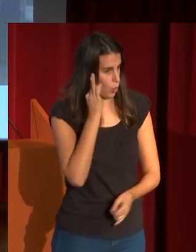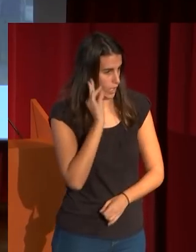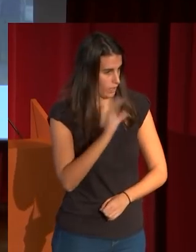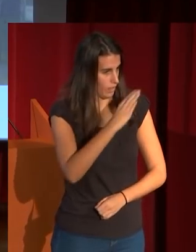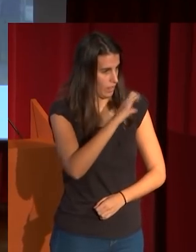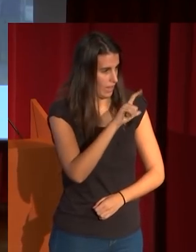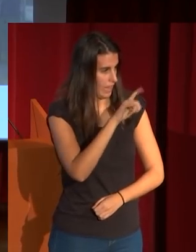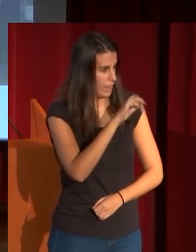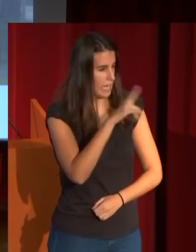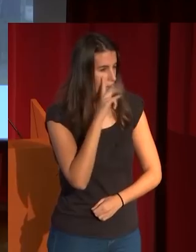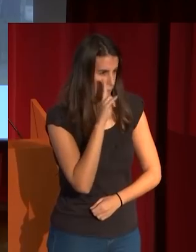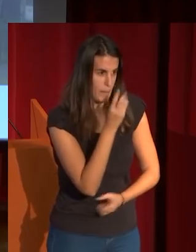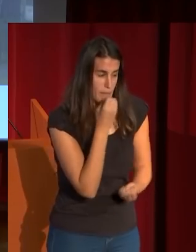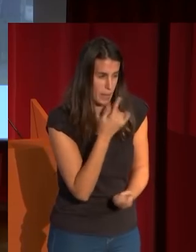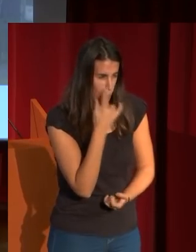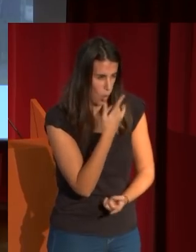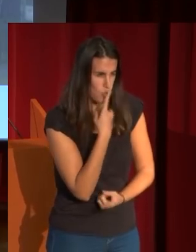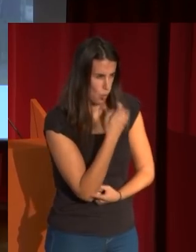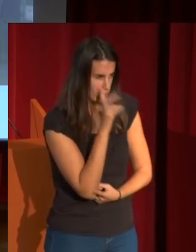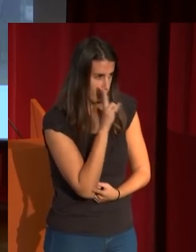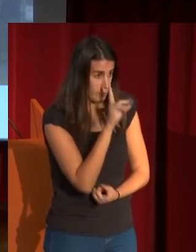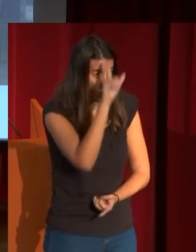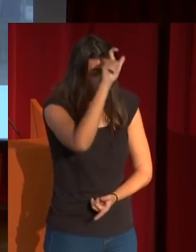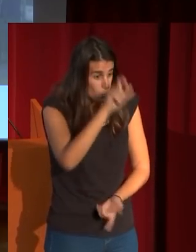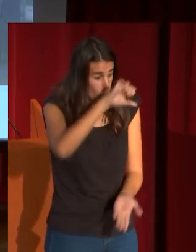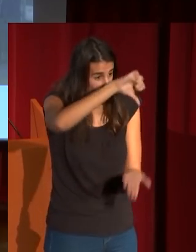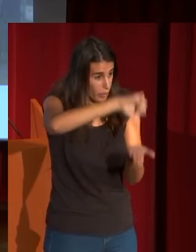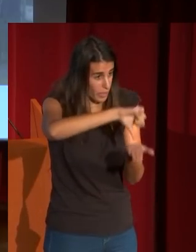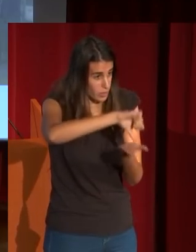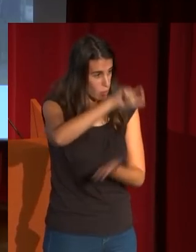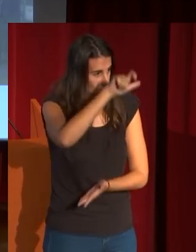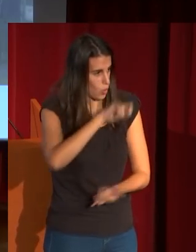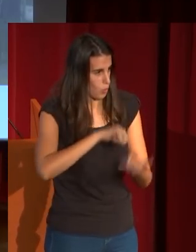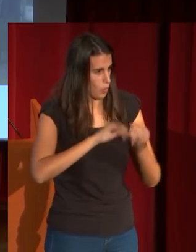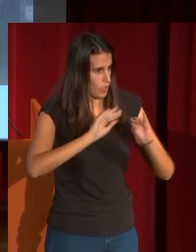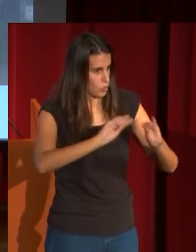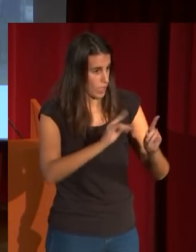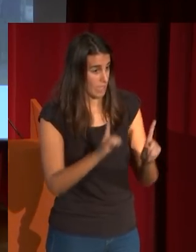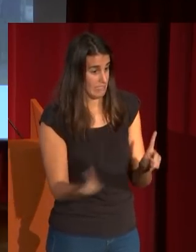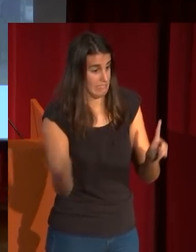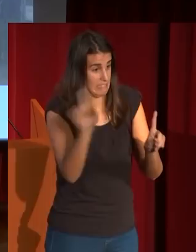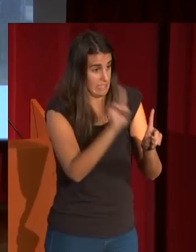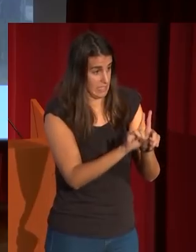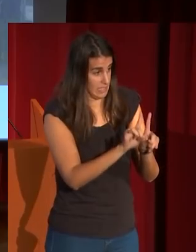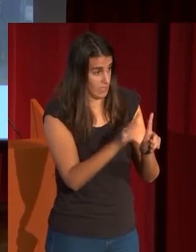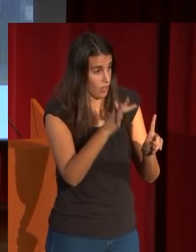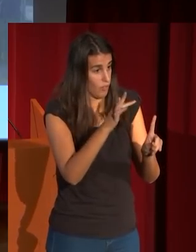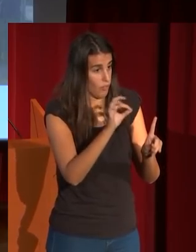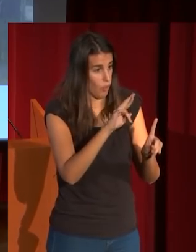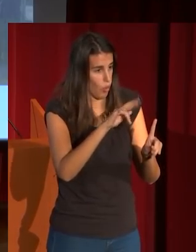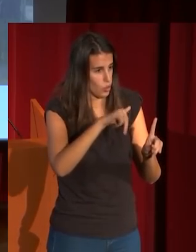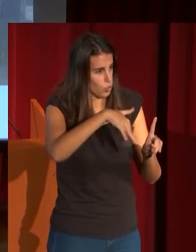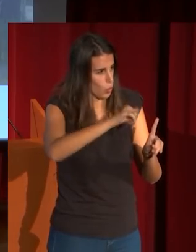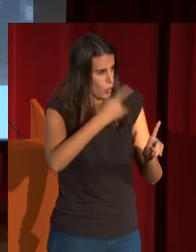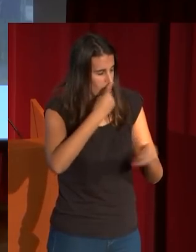poco para descubrirlo y a Fortuny mismo que está examinando una acuarela o una aguada que representa un diseño de